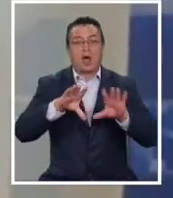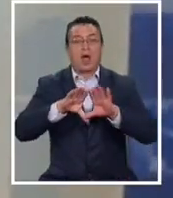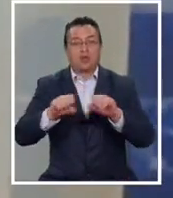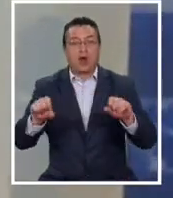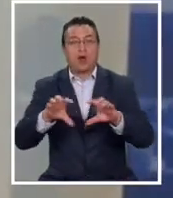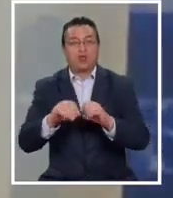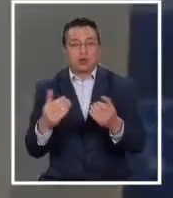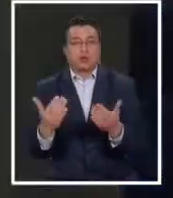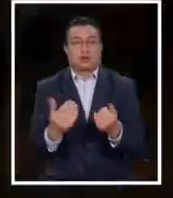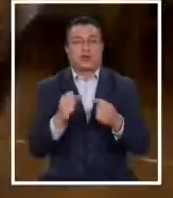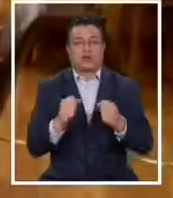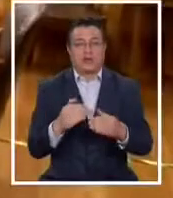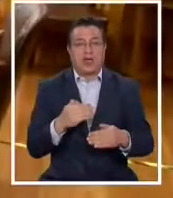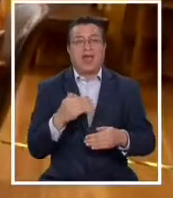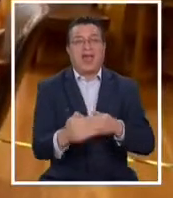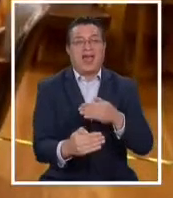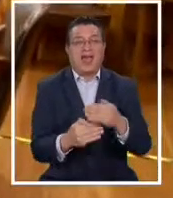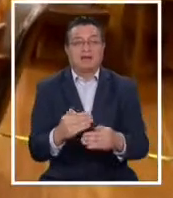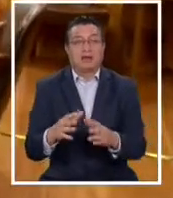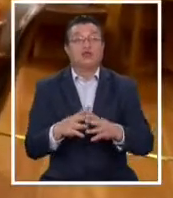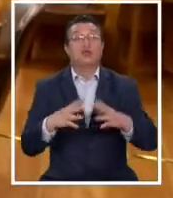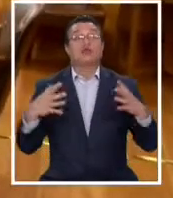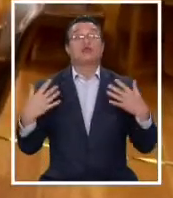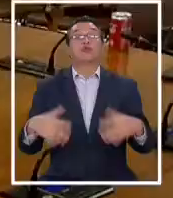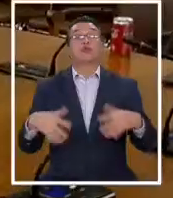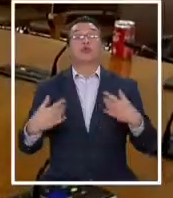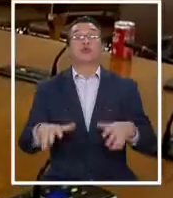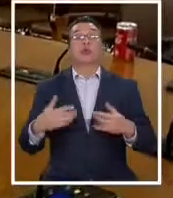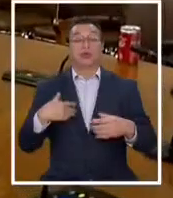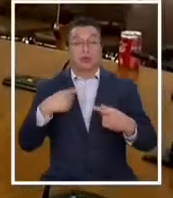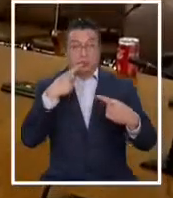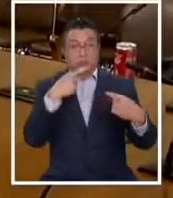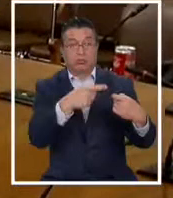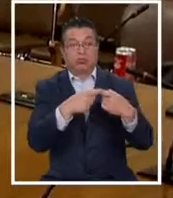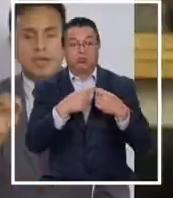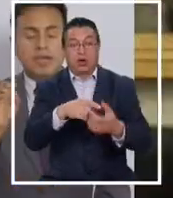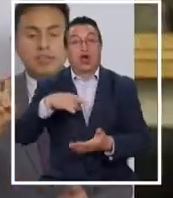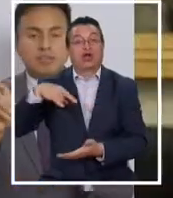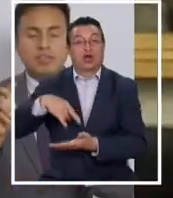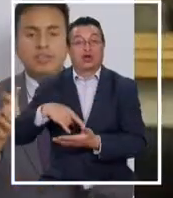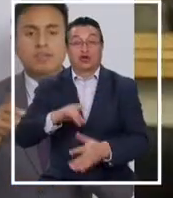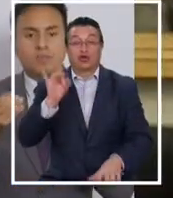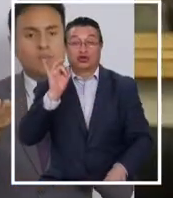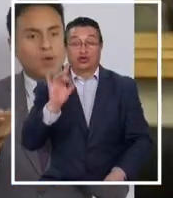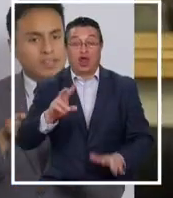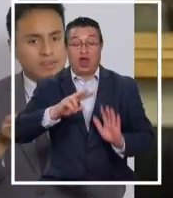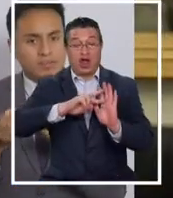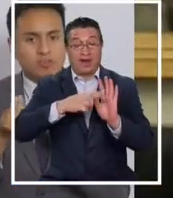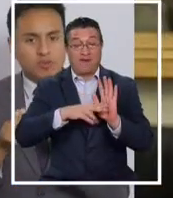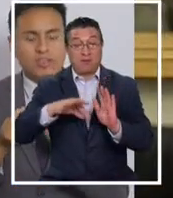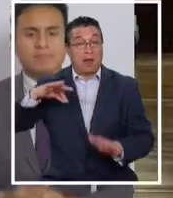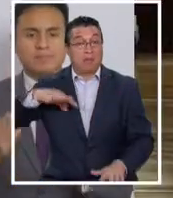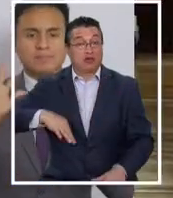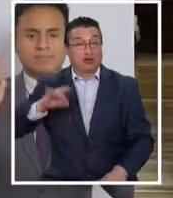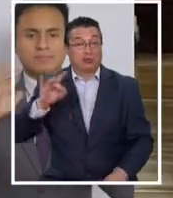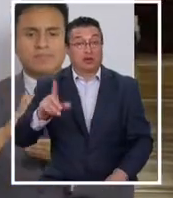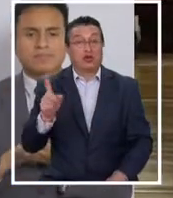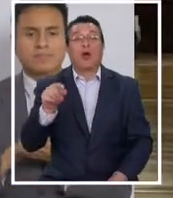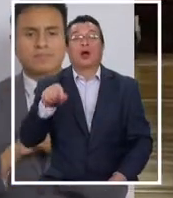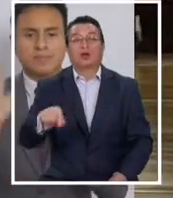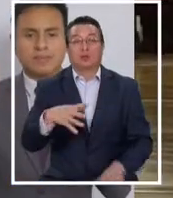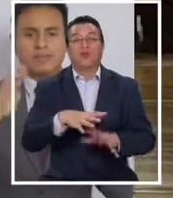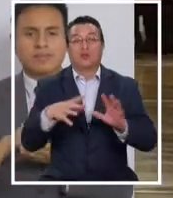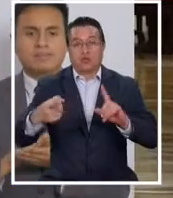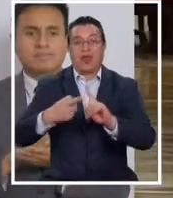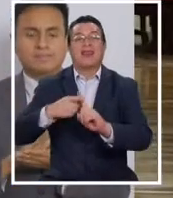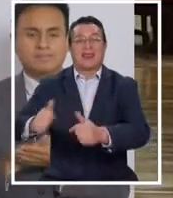necesarios para avanzar. Intensa discusión que deberá seguir en el Congreso y no solo la de la reforma de pensiones. Melero tendrá el gran